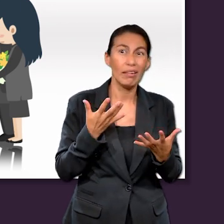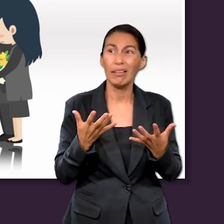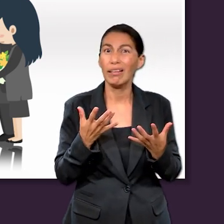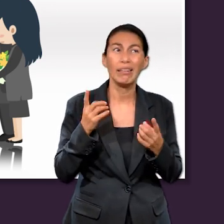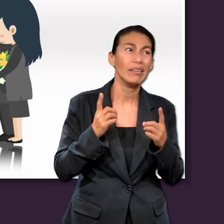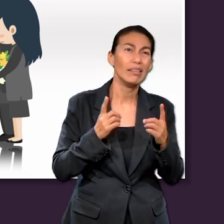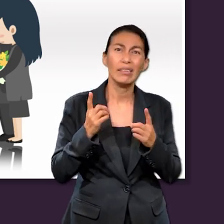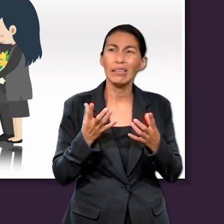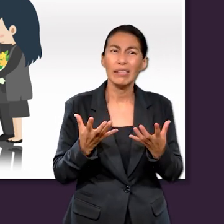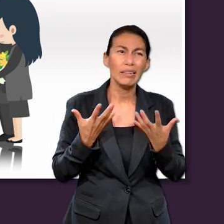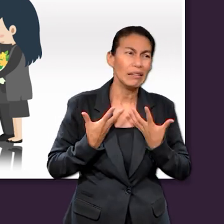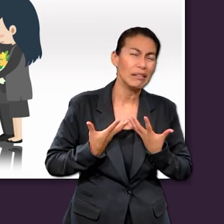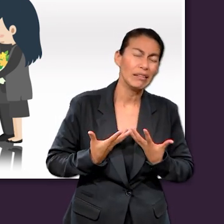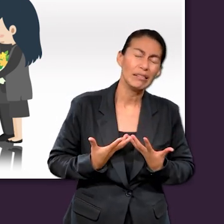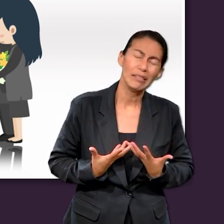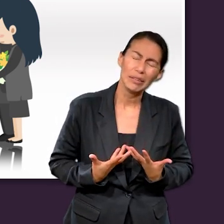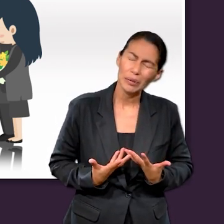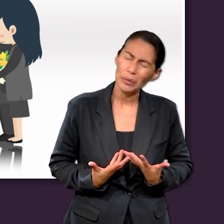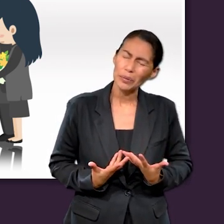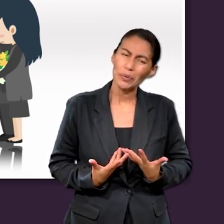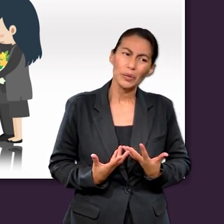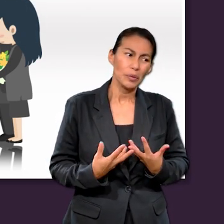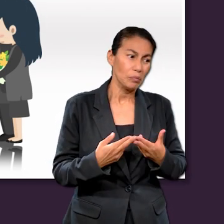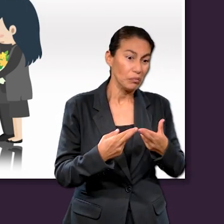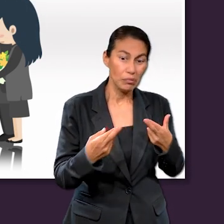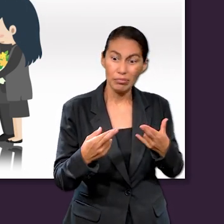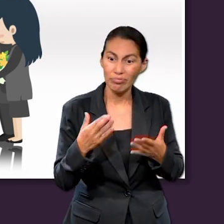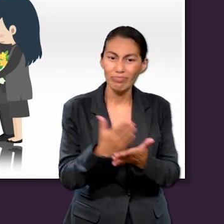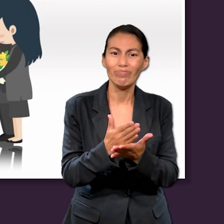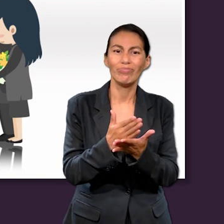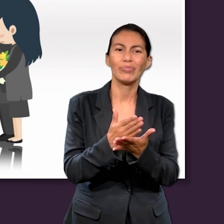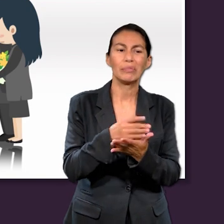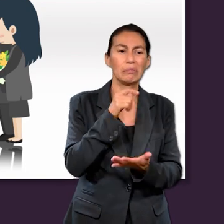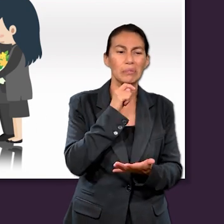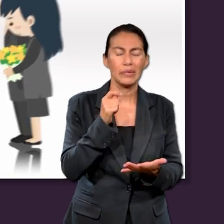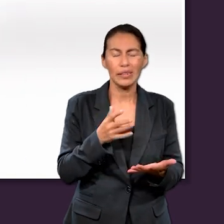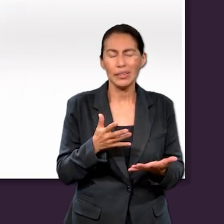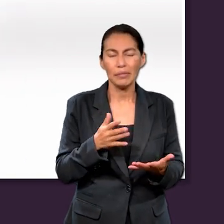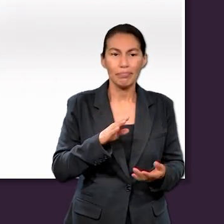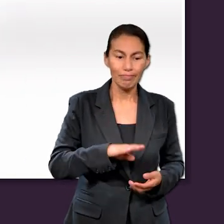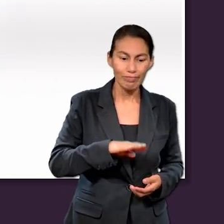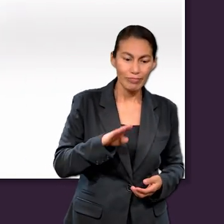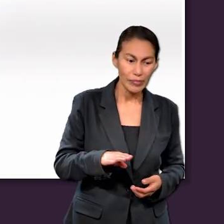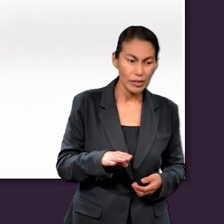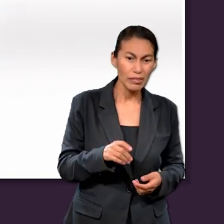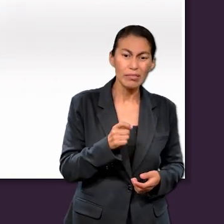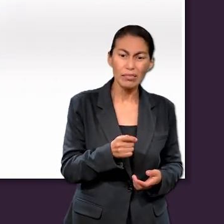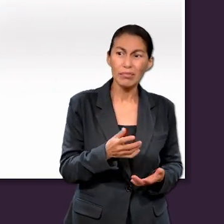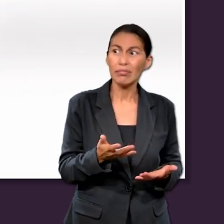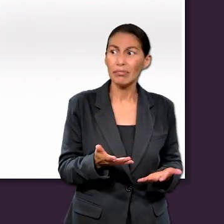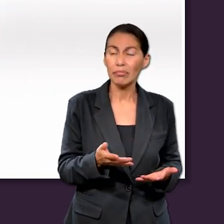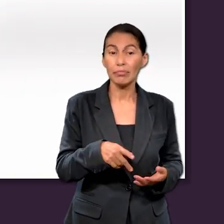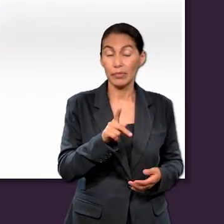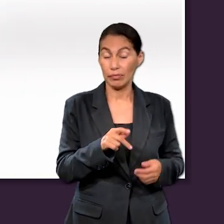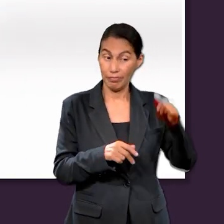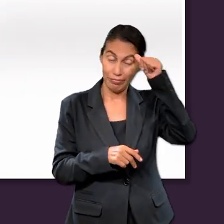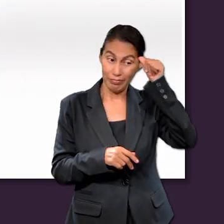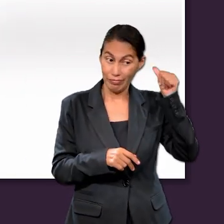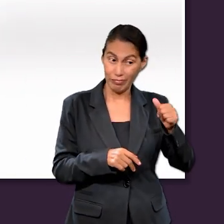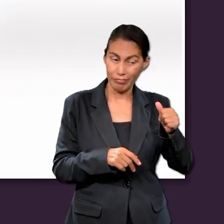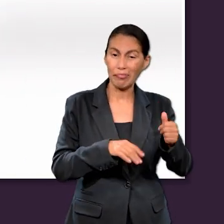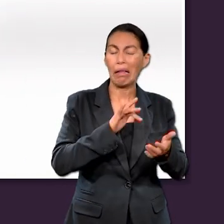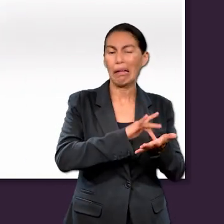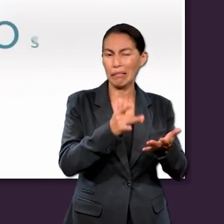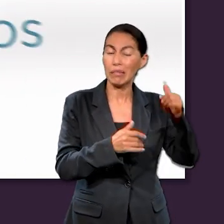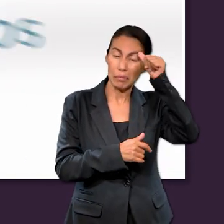certeza y significado a la vida y rompe abruptamente las relaciones. Morir no tiene sentido, pero por